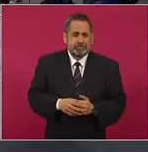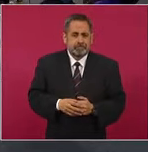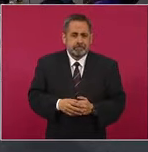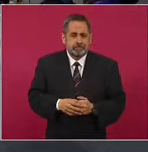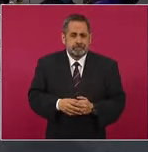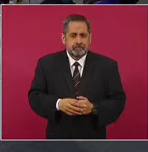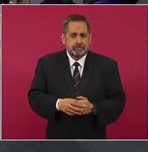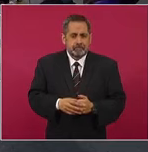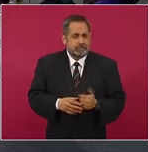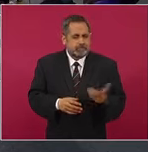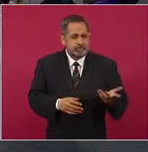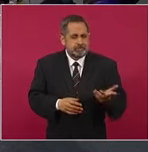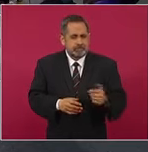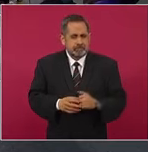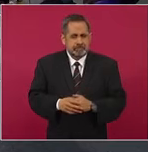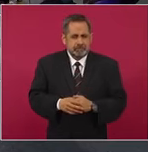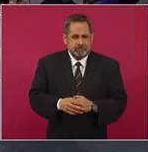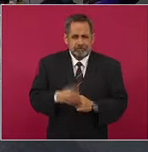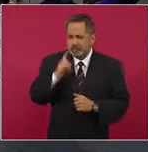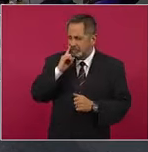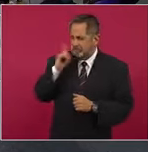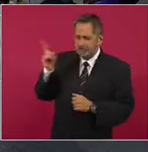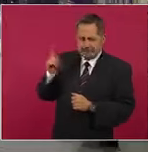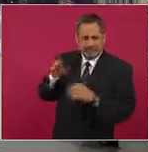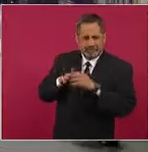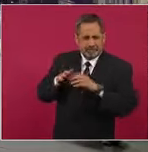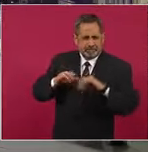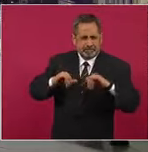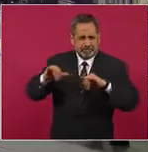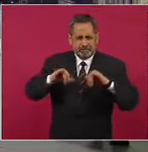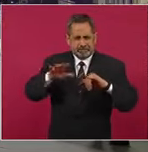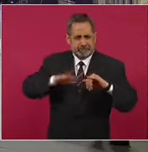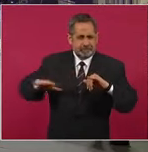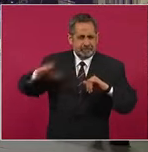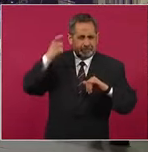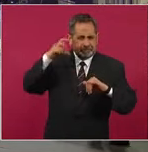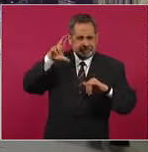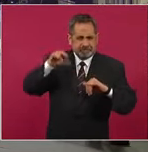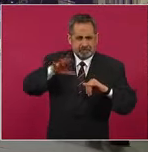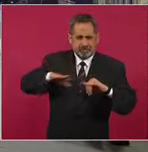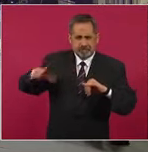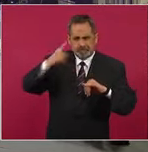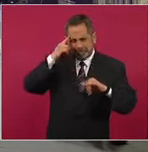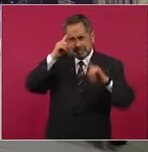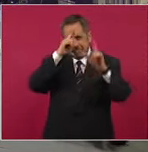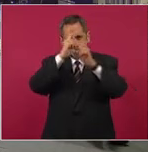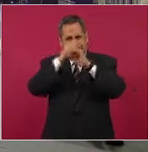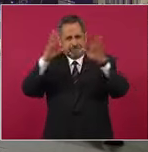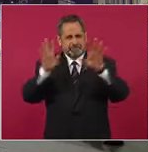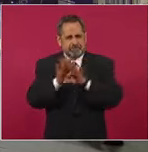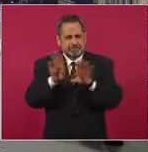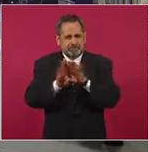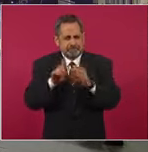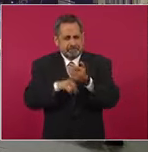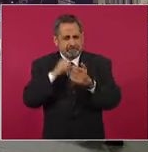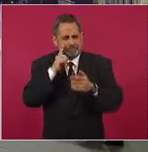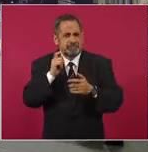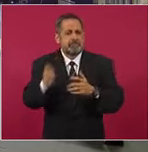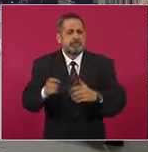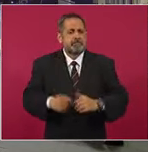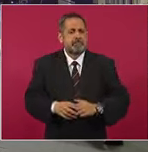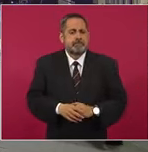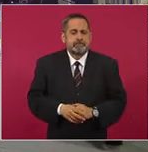No pones el plano de Quintana Roo, porque a lo mejor para que tengan una idea,